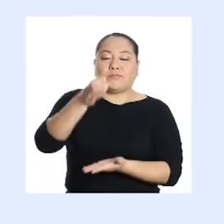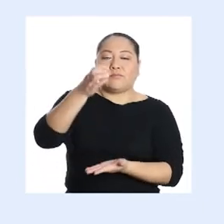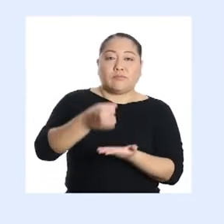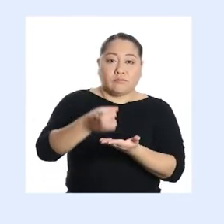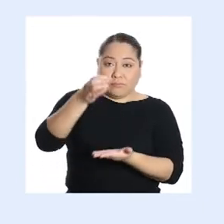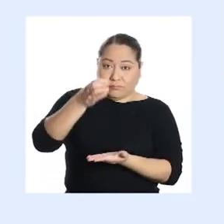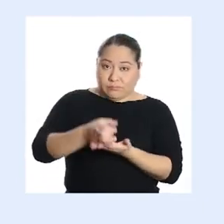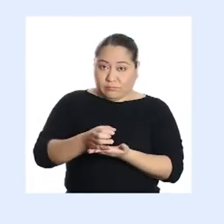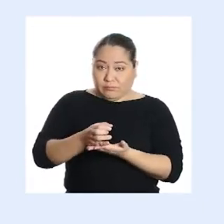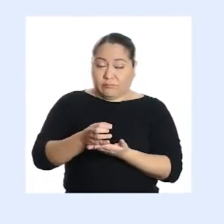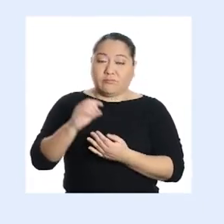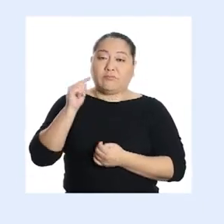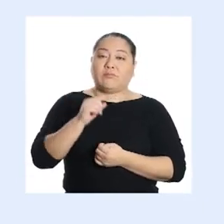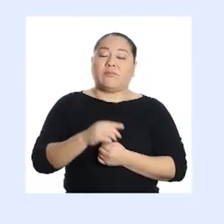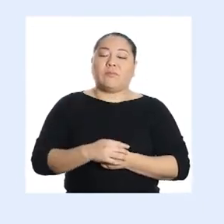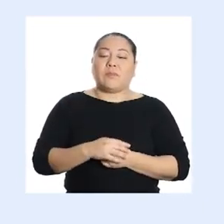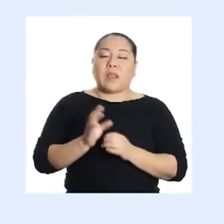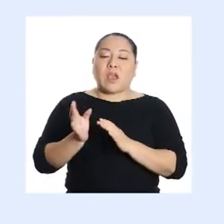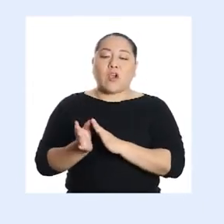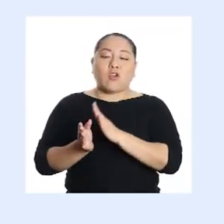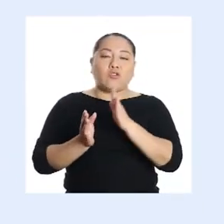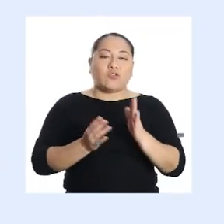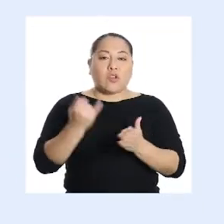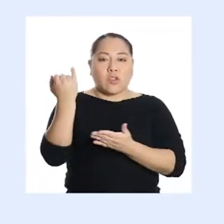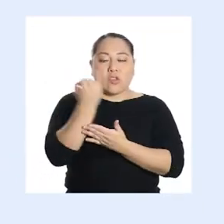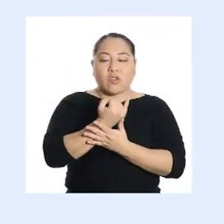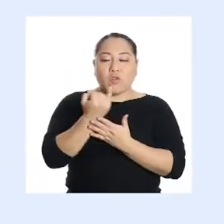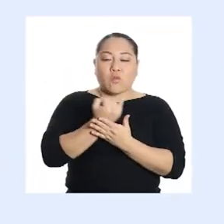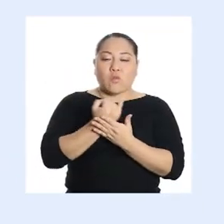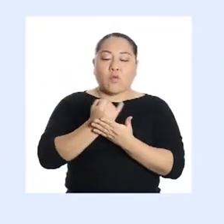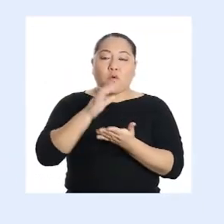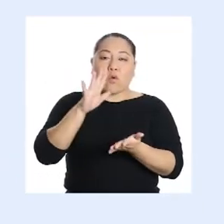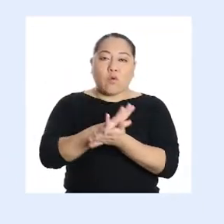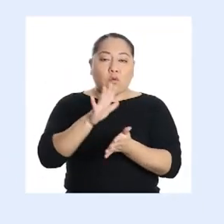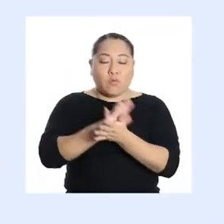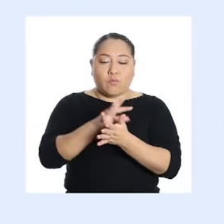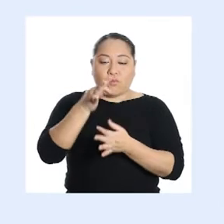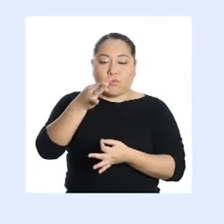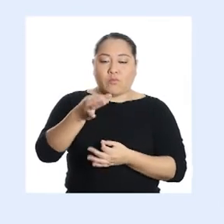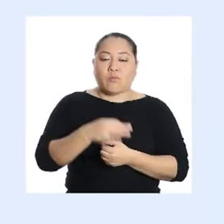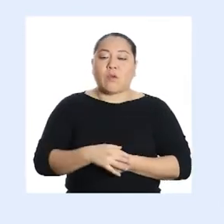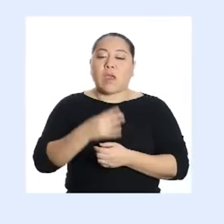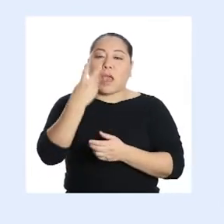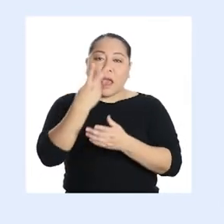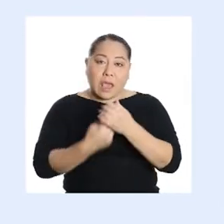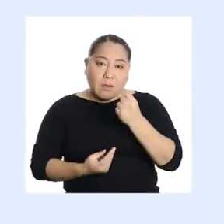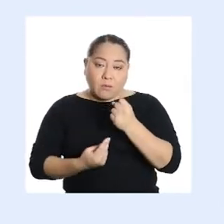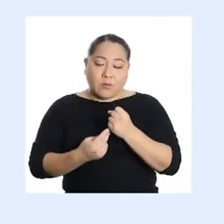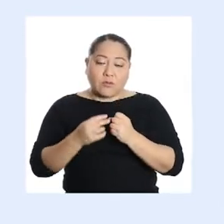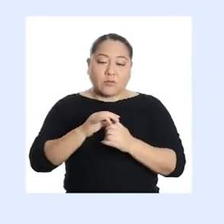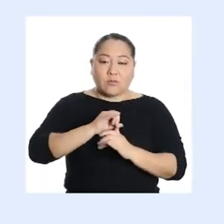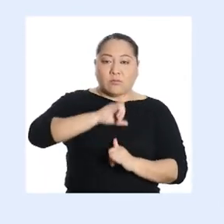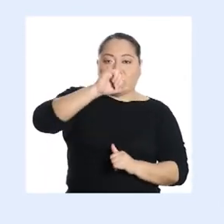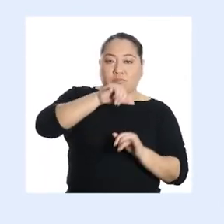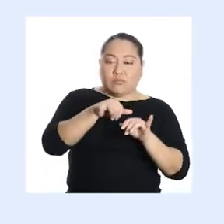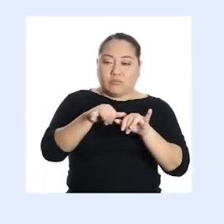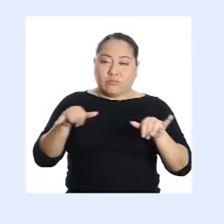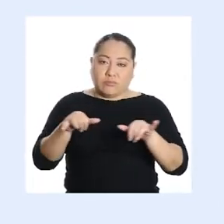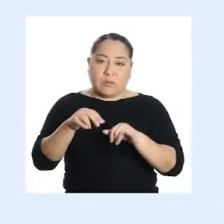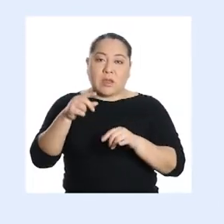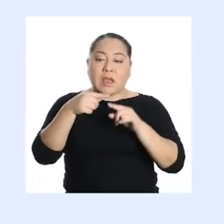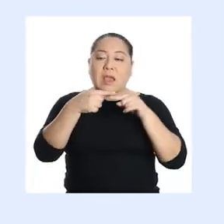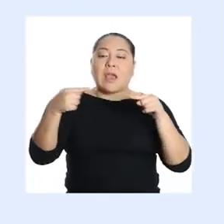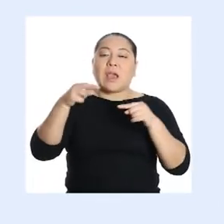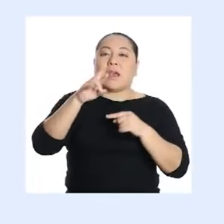envase de forma cilíndrica. Y al lado está el dibujo sobre una hoja de papel. Ambos tienen altura y radio.